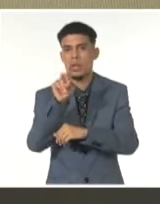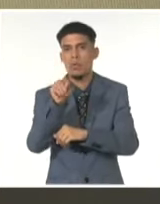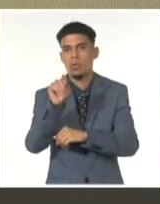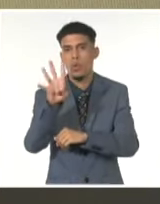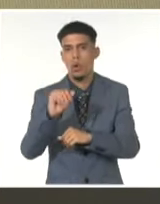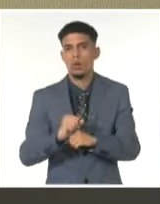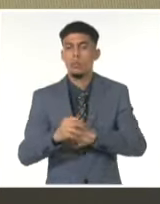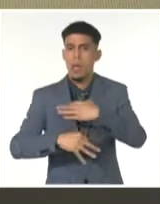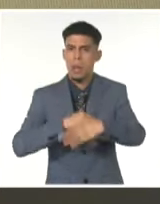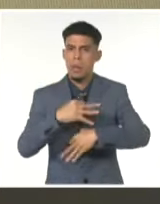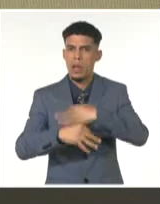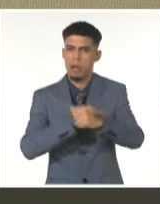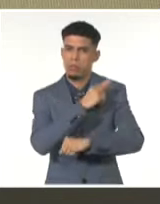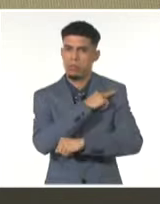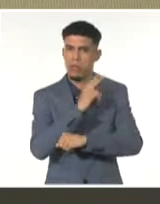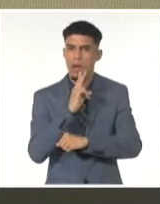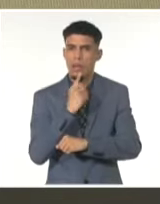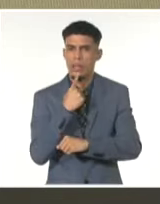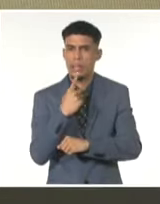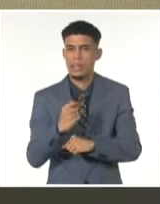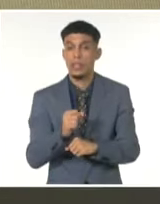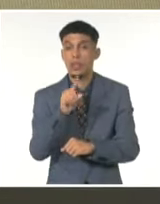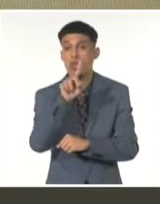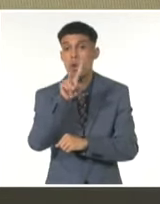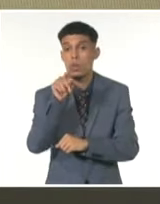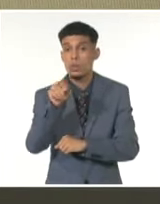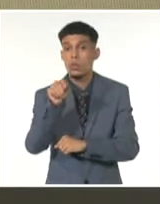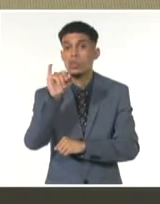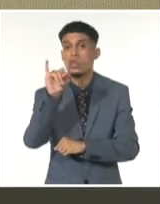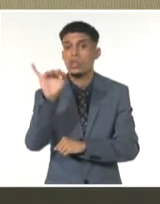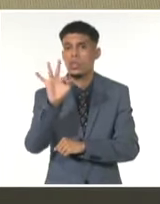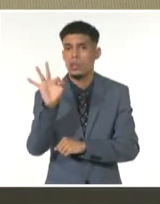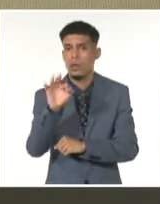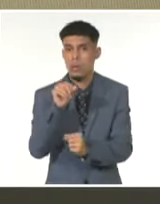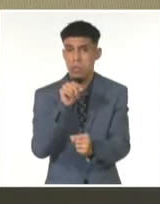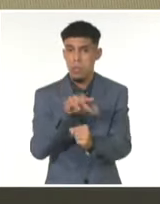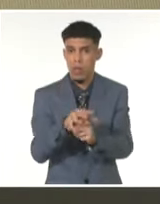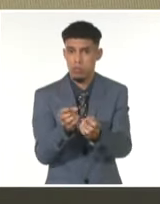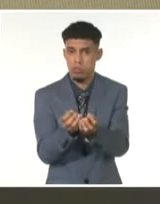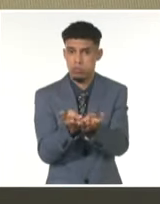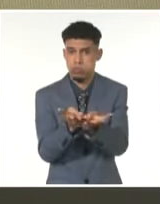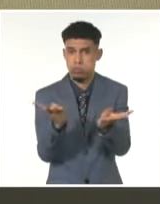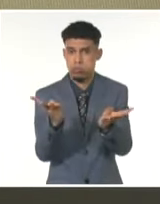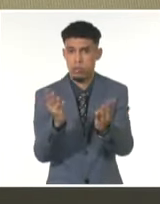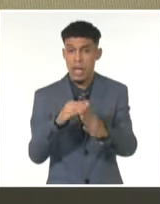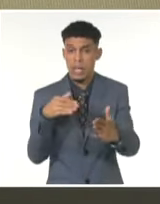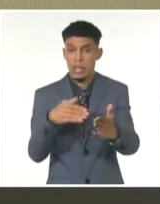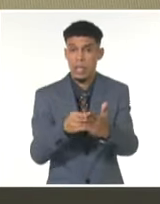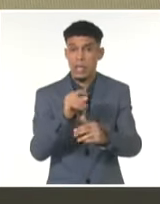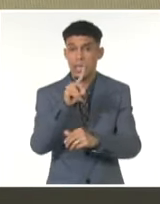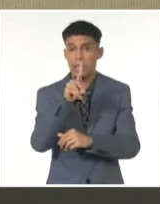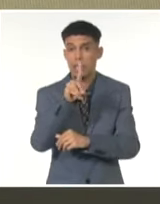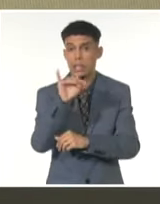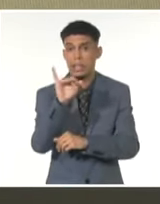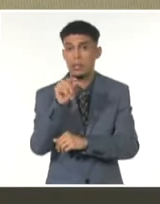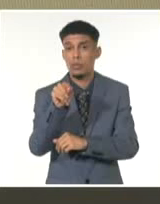las autoridades de recursos hidráulicos. Tenía 12.68. Comienza a verter cuando llega 17.5.